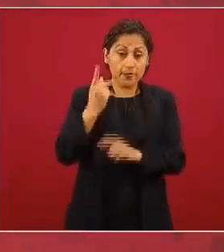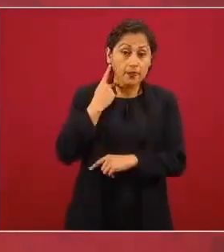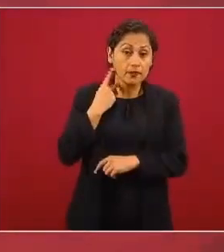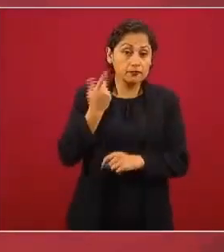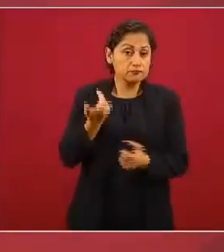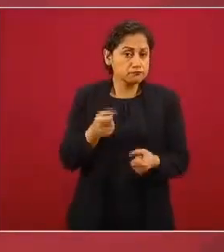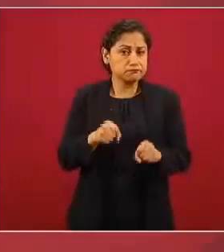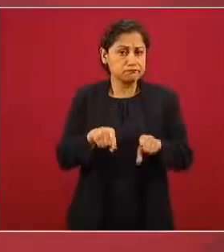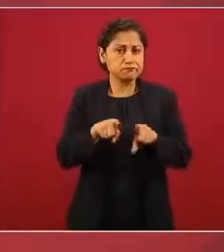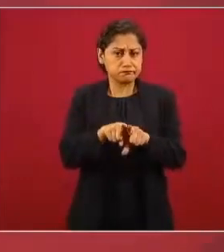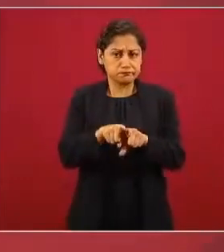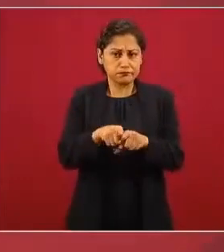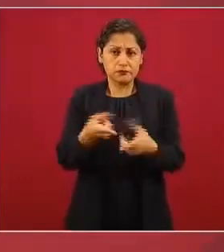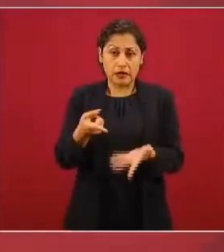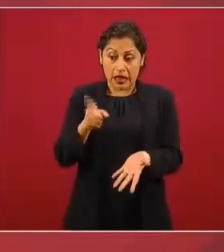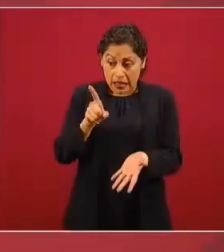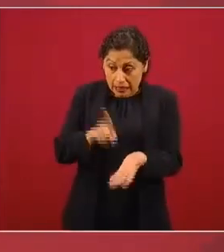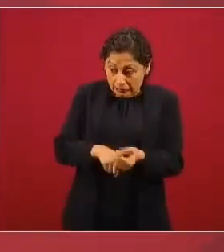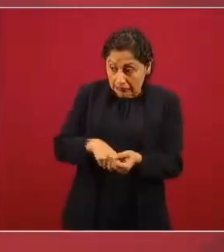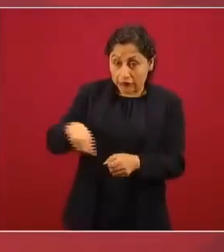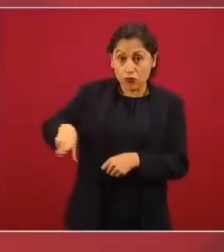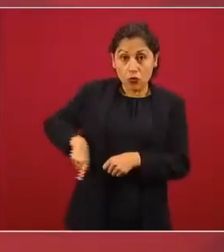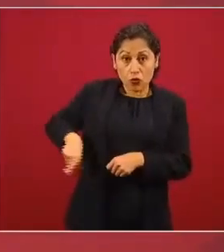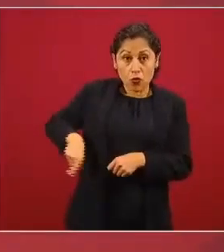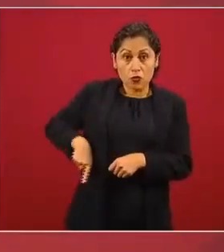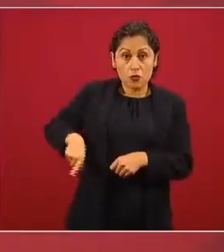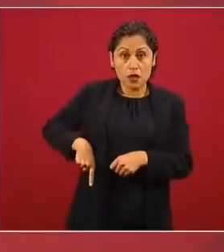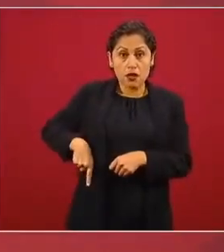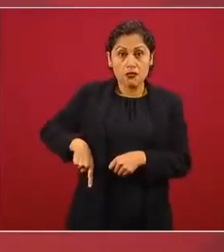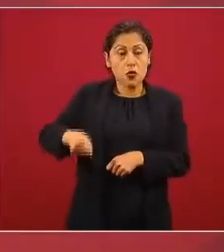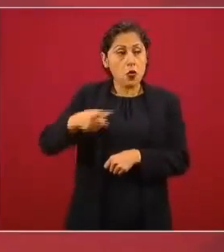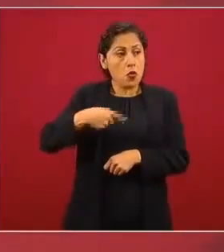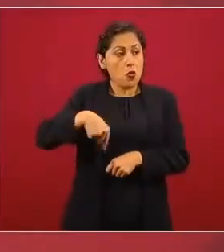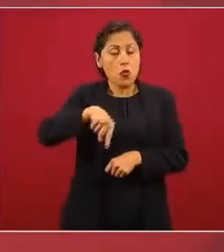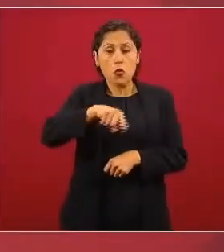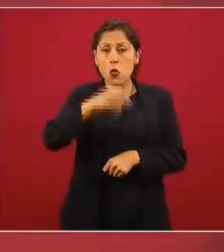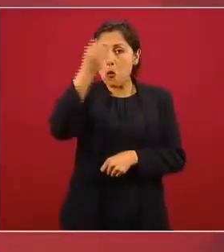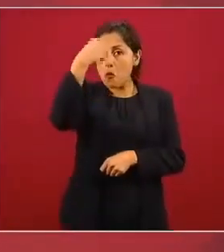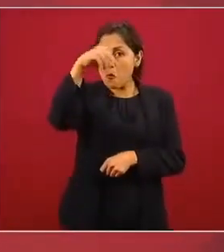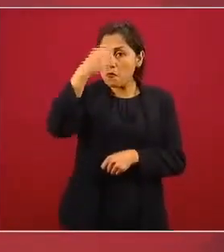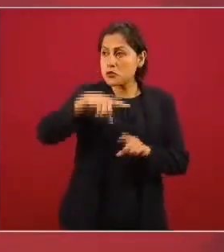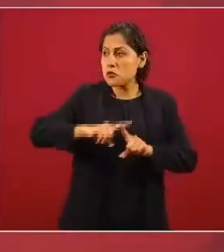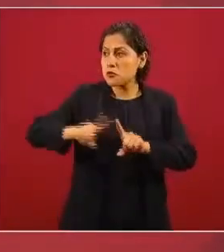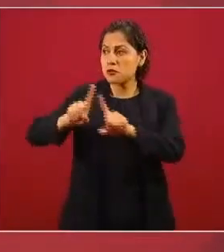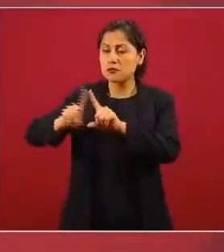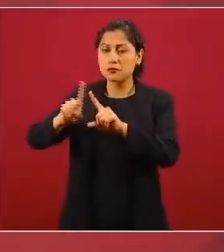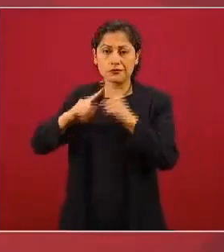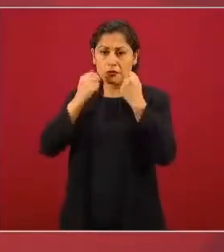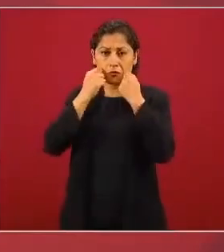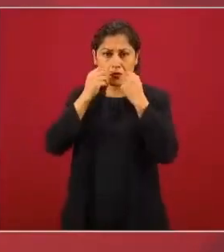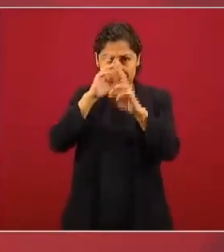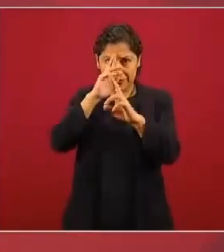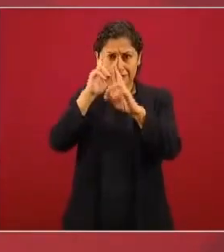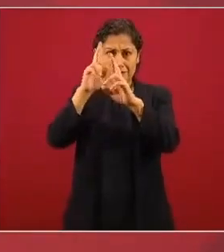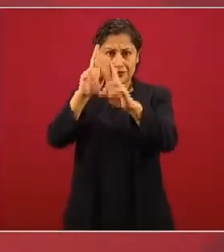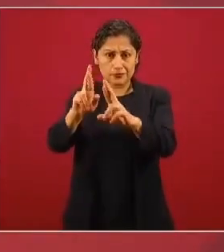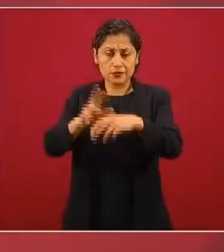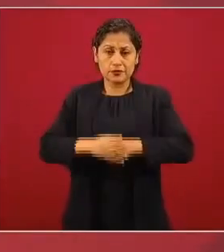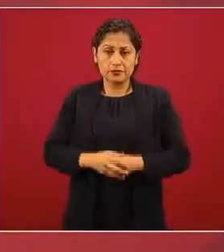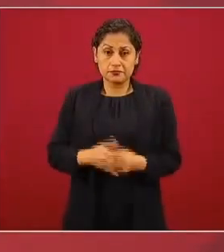hay posturas distintas y se respeta. Yo siempre digo el mejor gabinete que ha habido en la historia de México